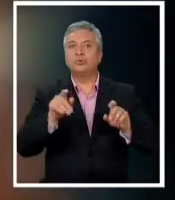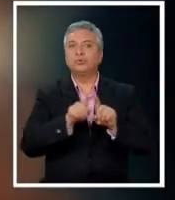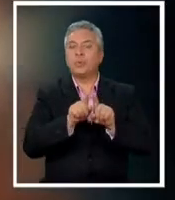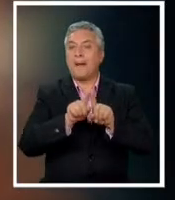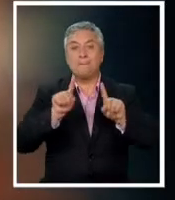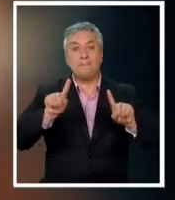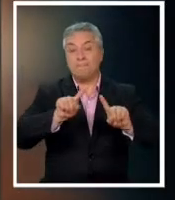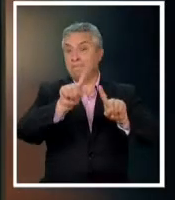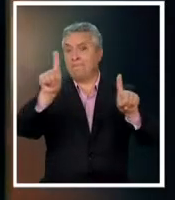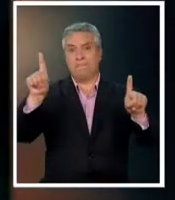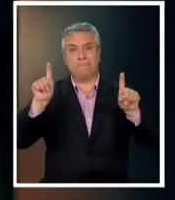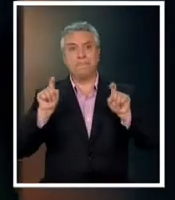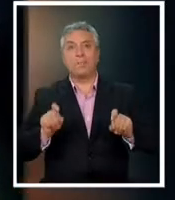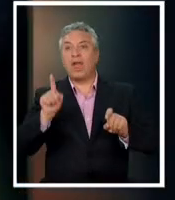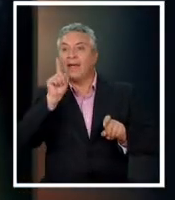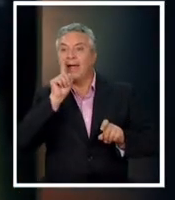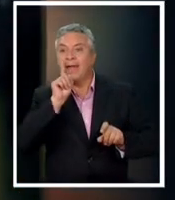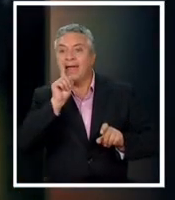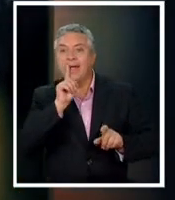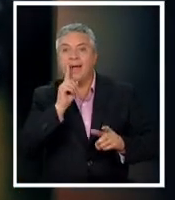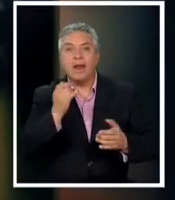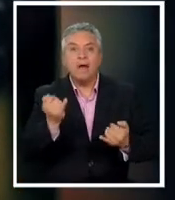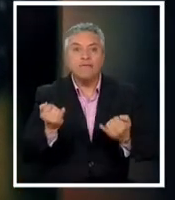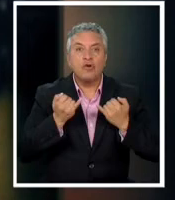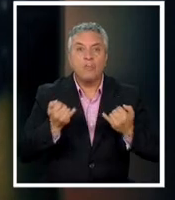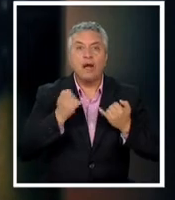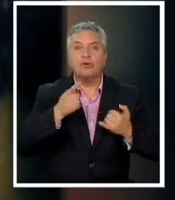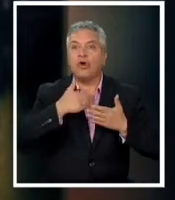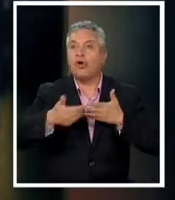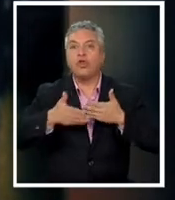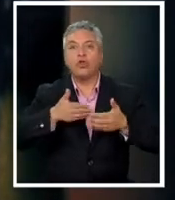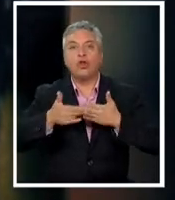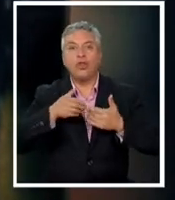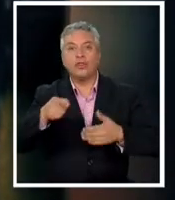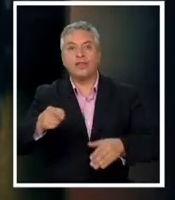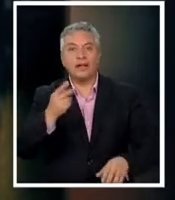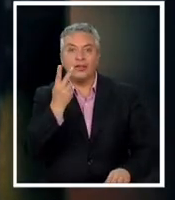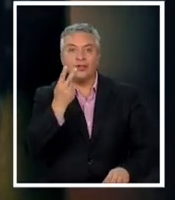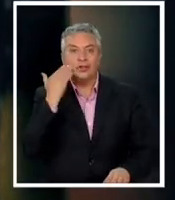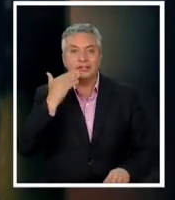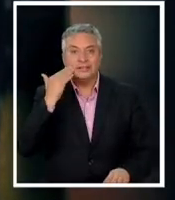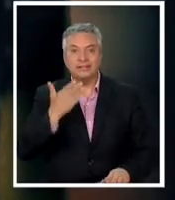anonimato a quien entregue información sobre el paradero de Clara y Lara